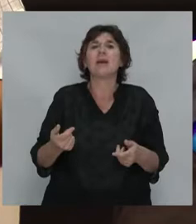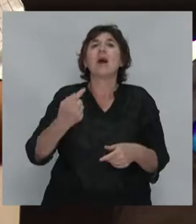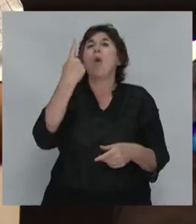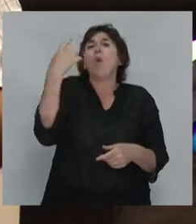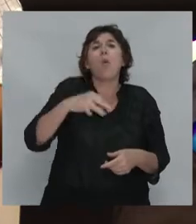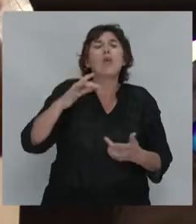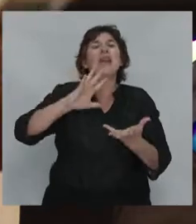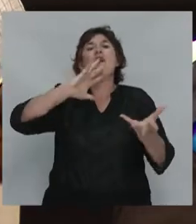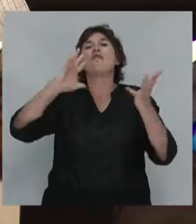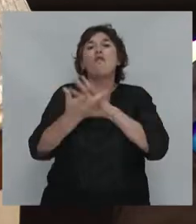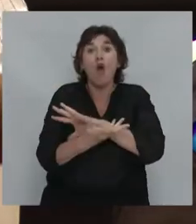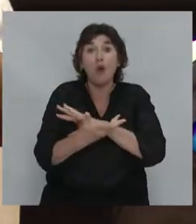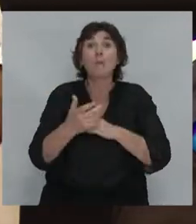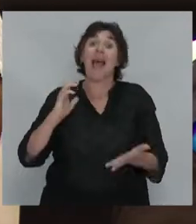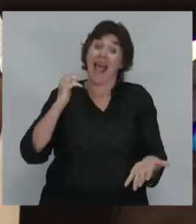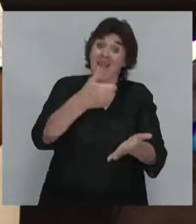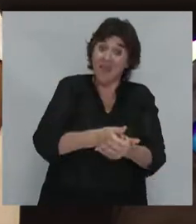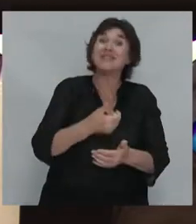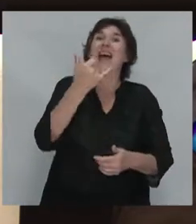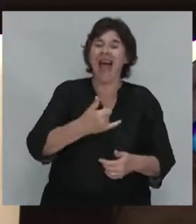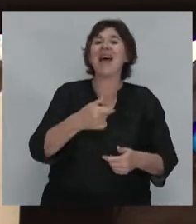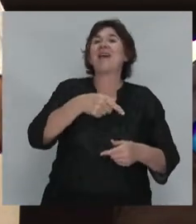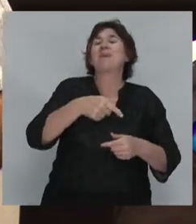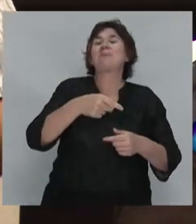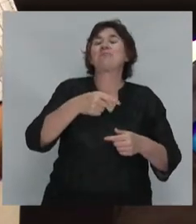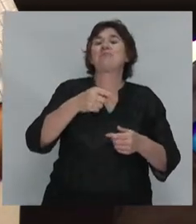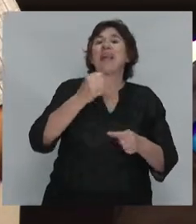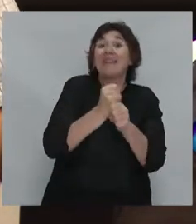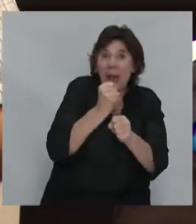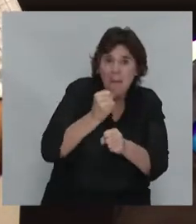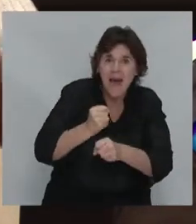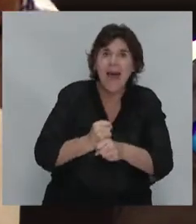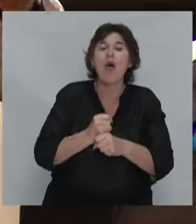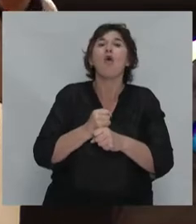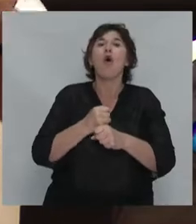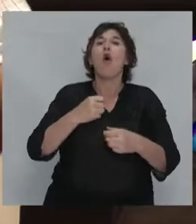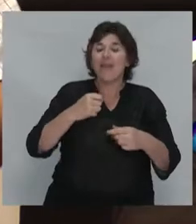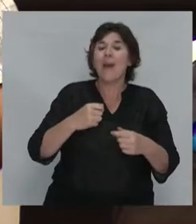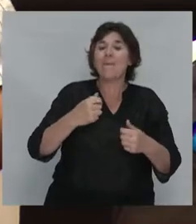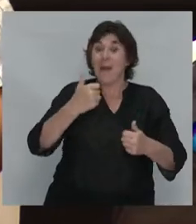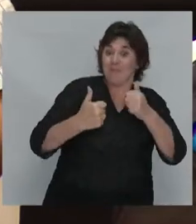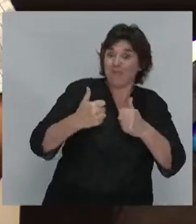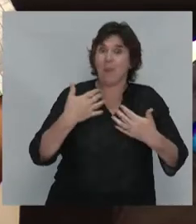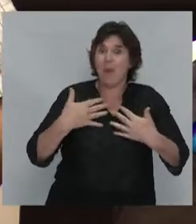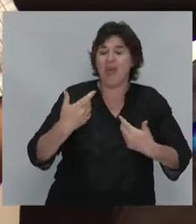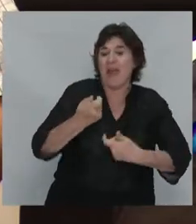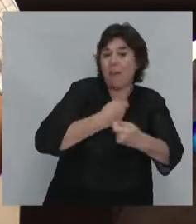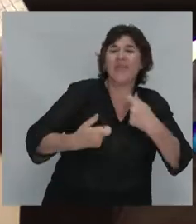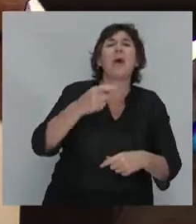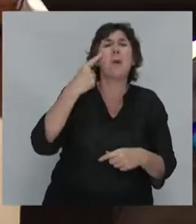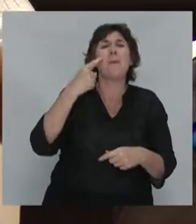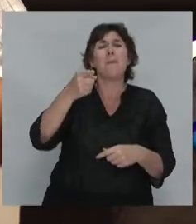única manera de generar empleo, competitividad y la misma integración. Fíjese en el Ecuador con Correa.